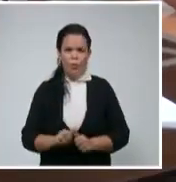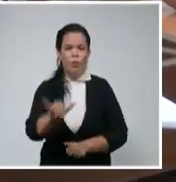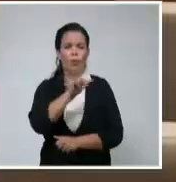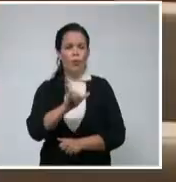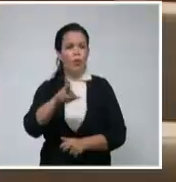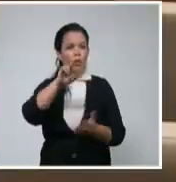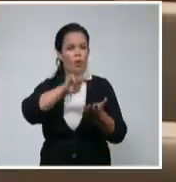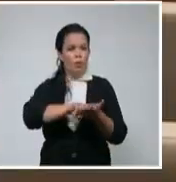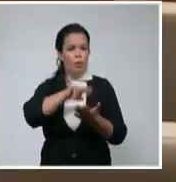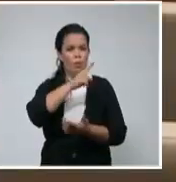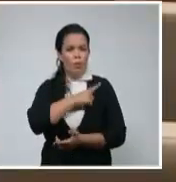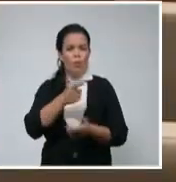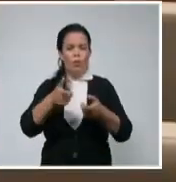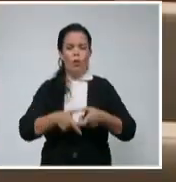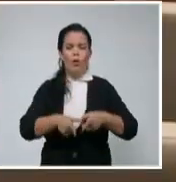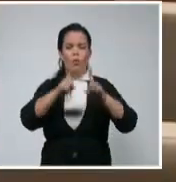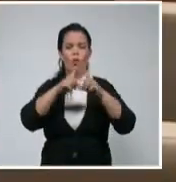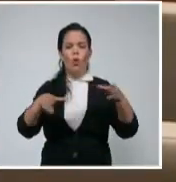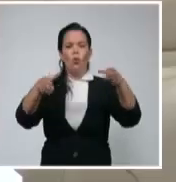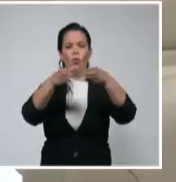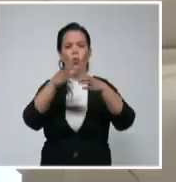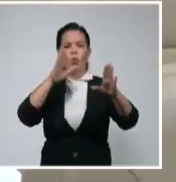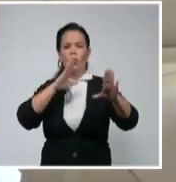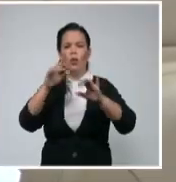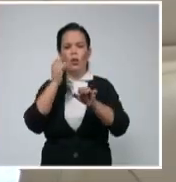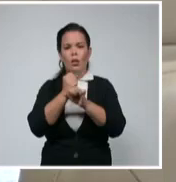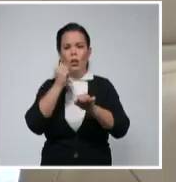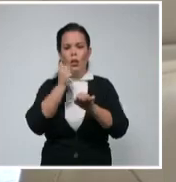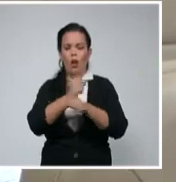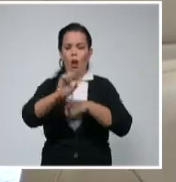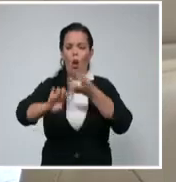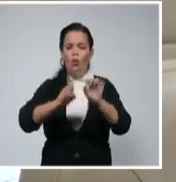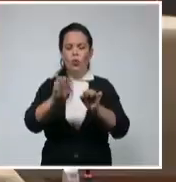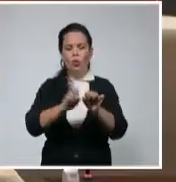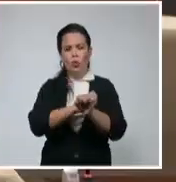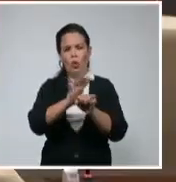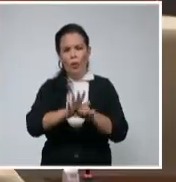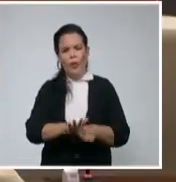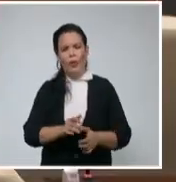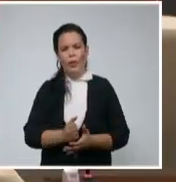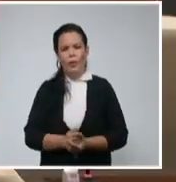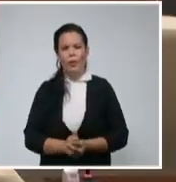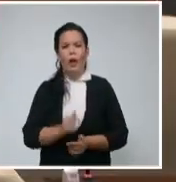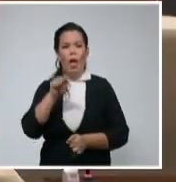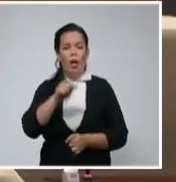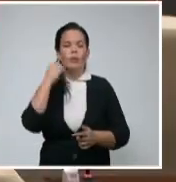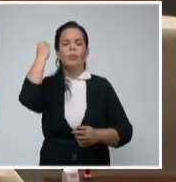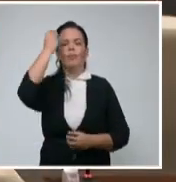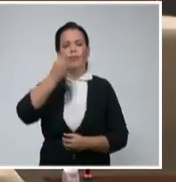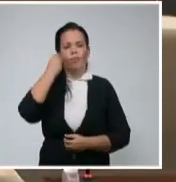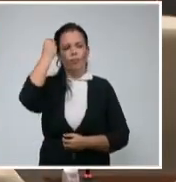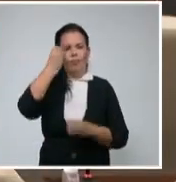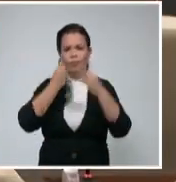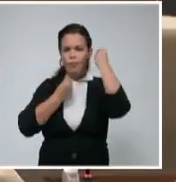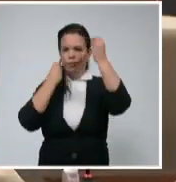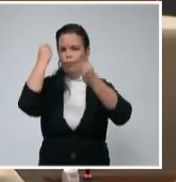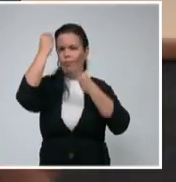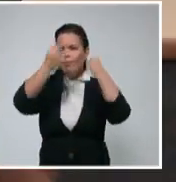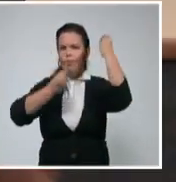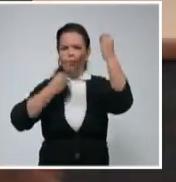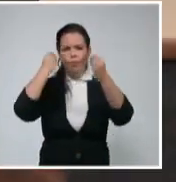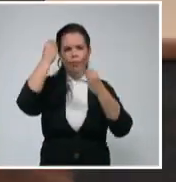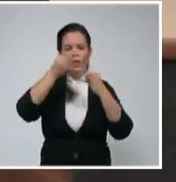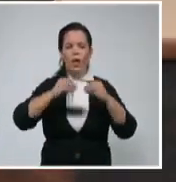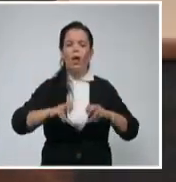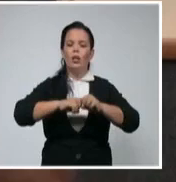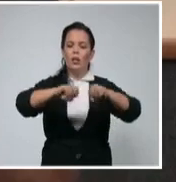la reunión del Grupo Temporal de Trabajo para el Enfrentamiento y el Control de la COVID-19, en el que se analizó particularmente la compleja